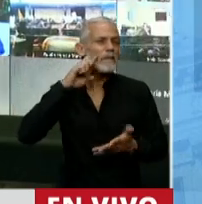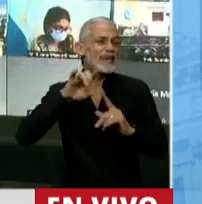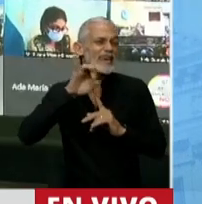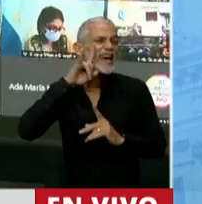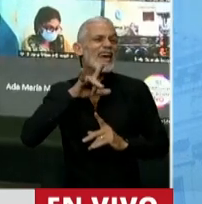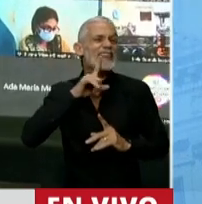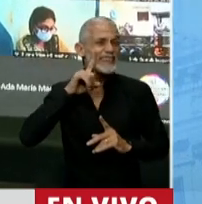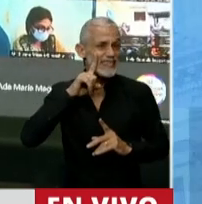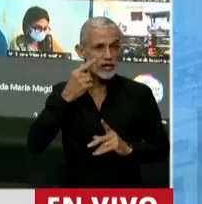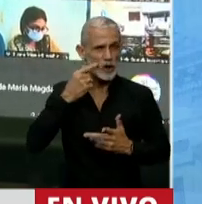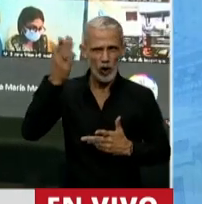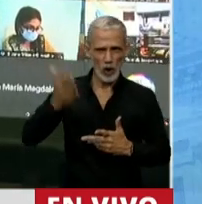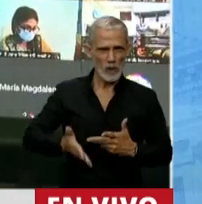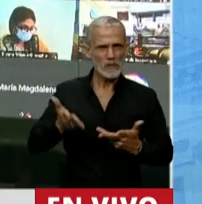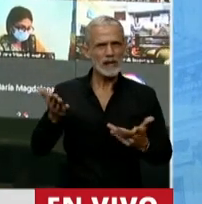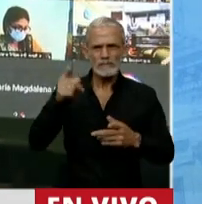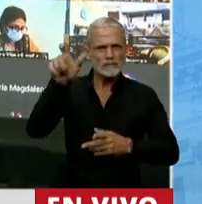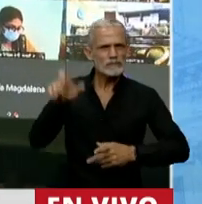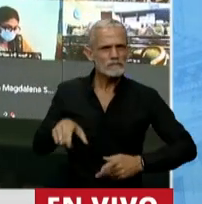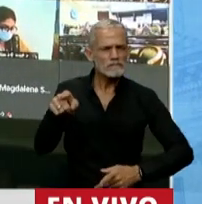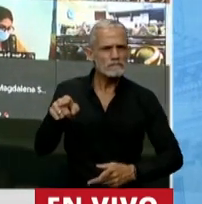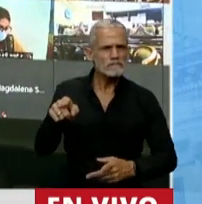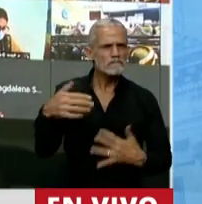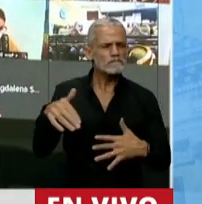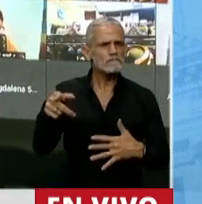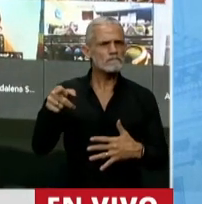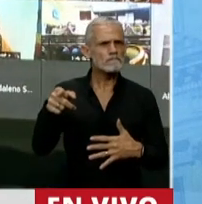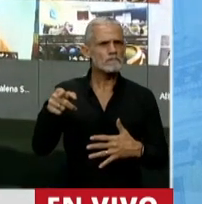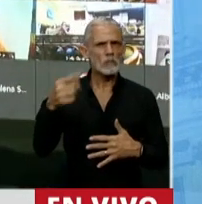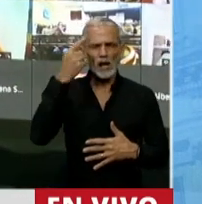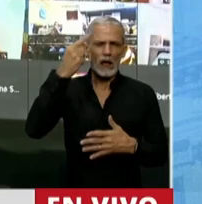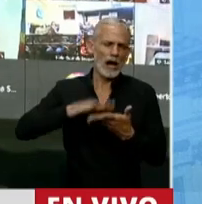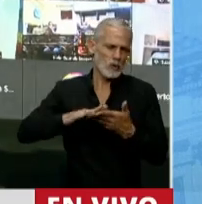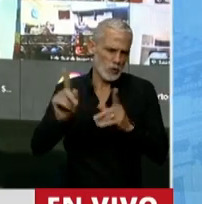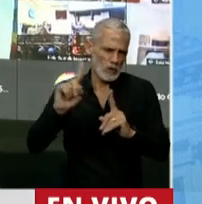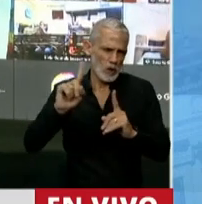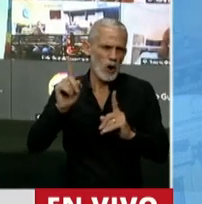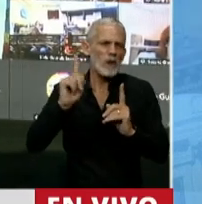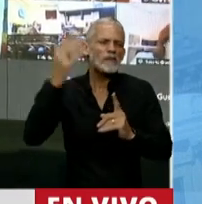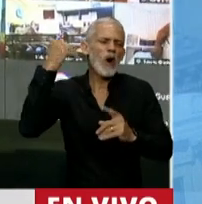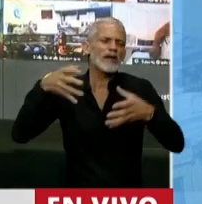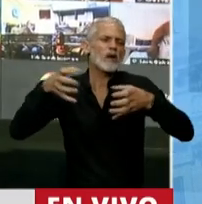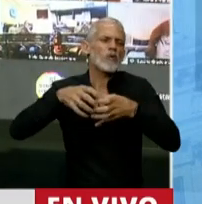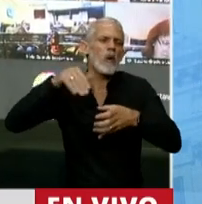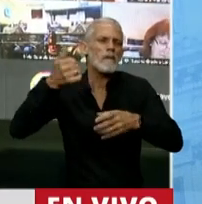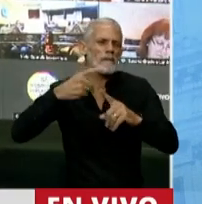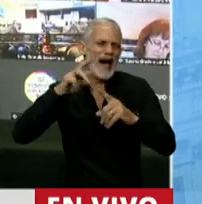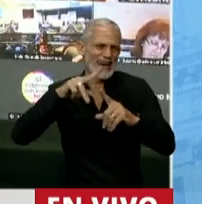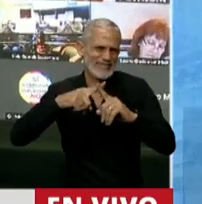Ahora, Piketty entre otras cosas sostiene, y no inventa nada, esto lo inventó el marxismo, que no hay que